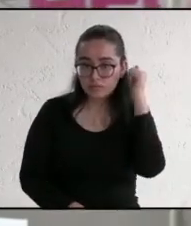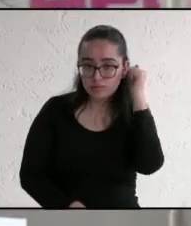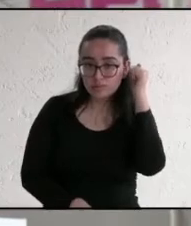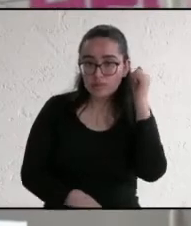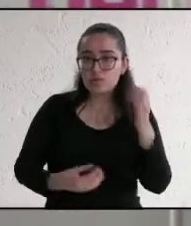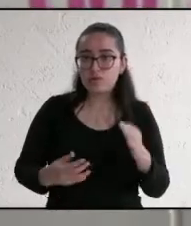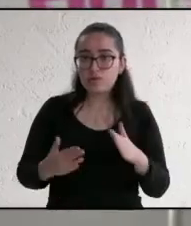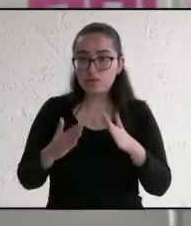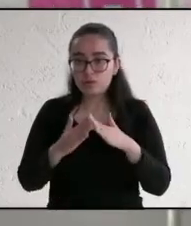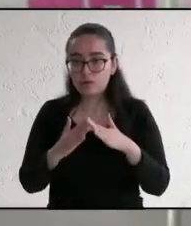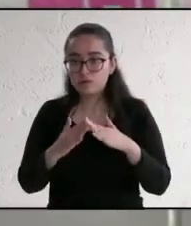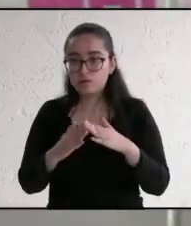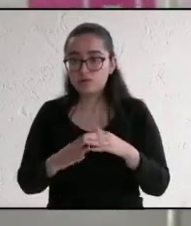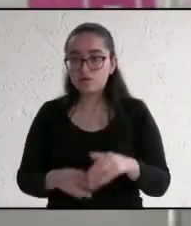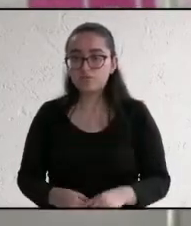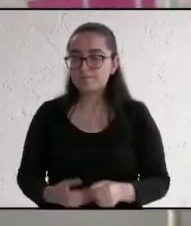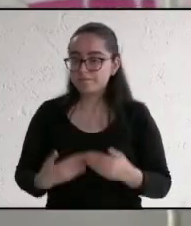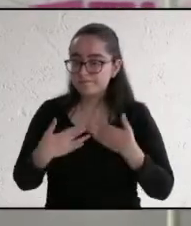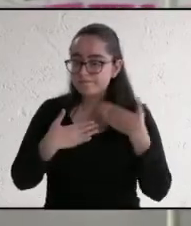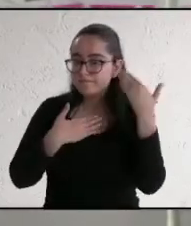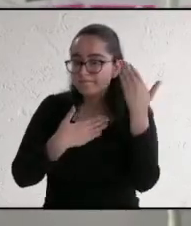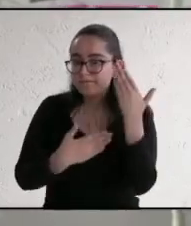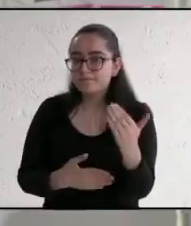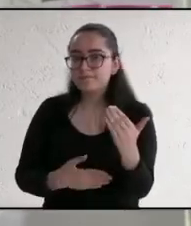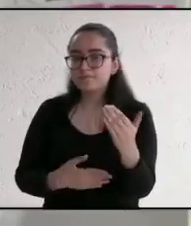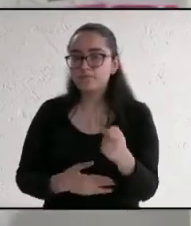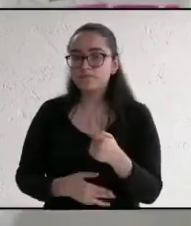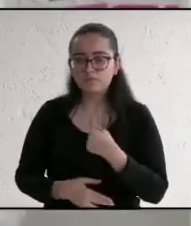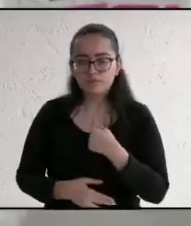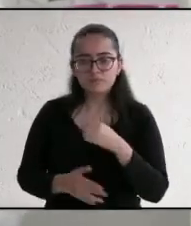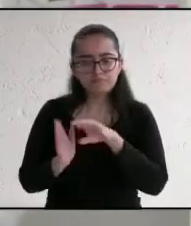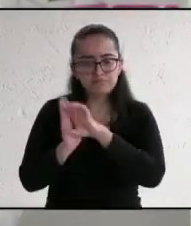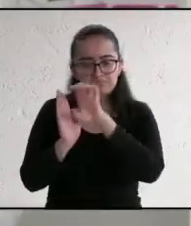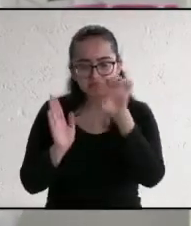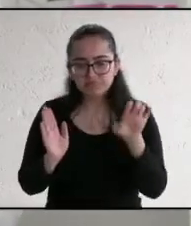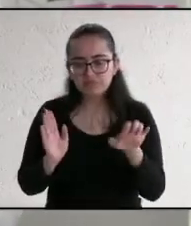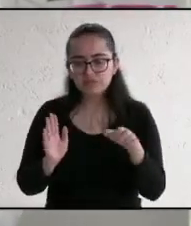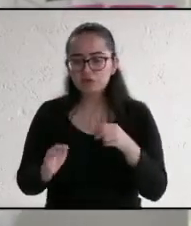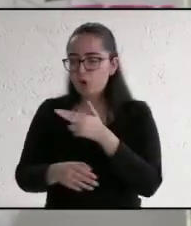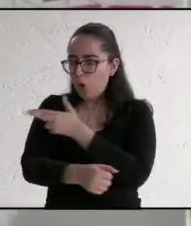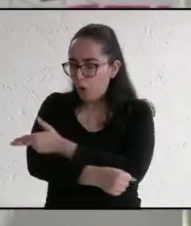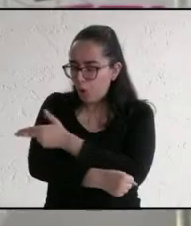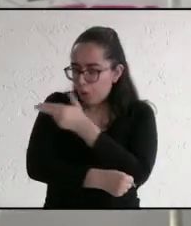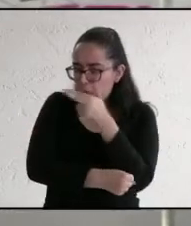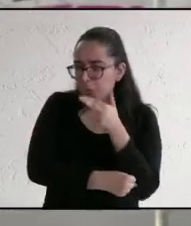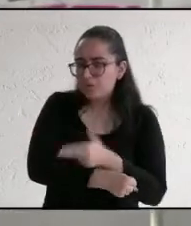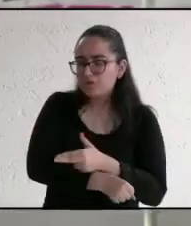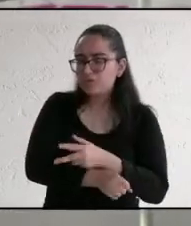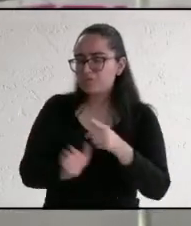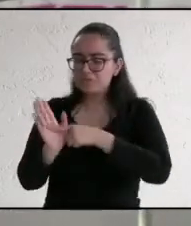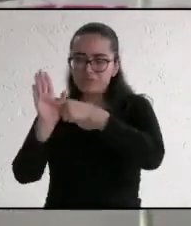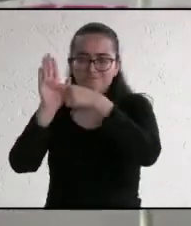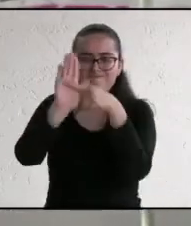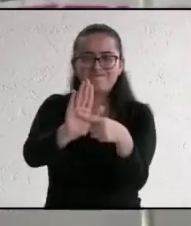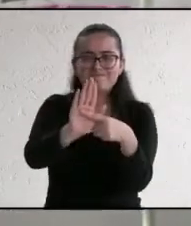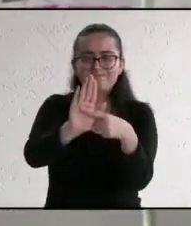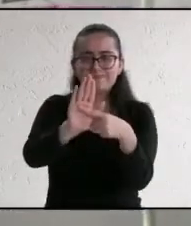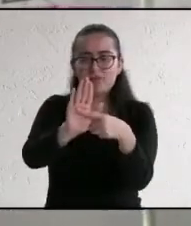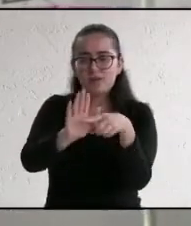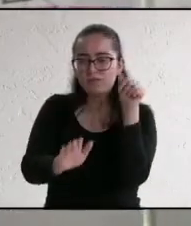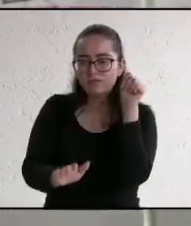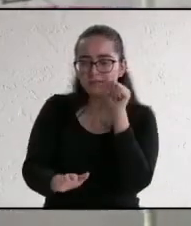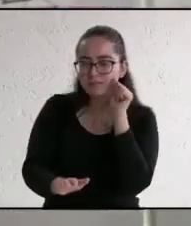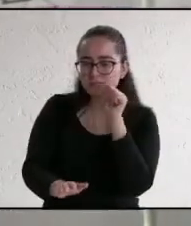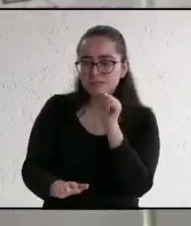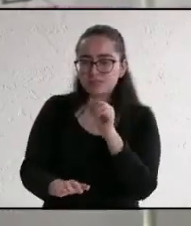será ejemplar. Sí, ejemplar en honradez, en resultados, transparencia y